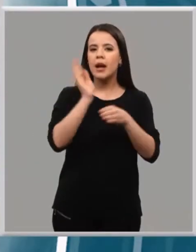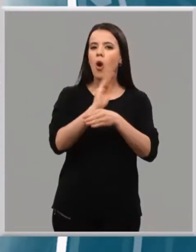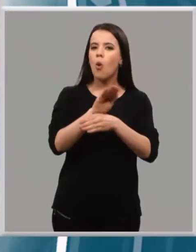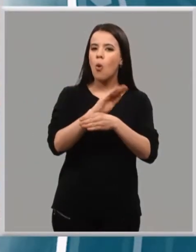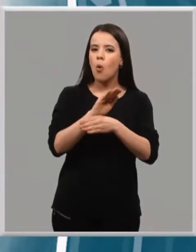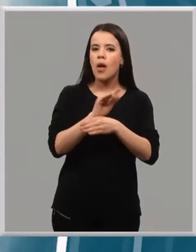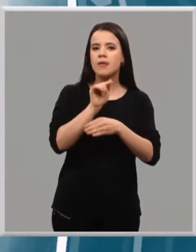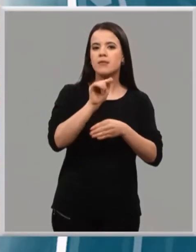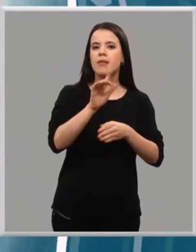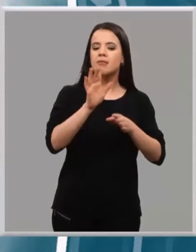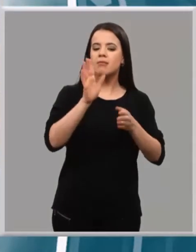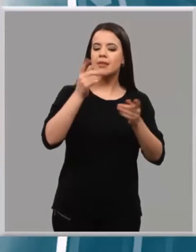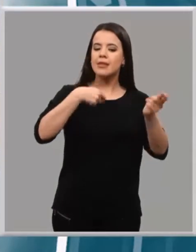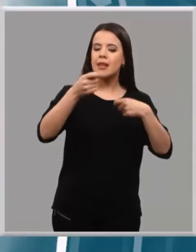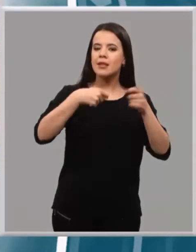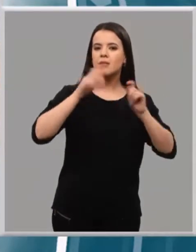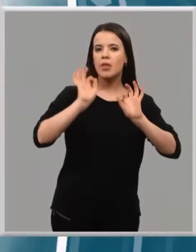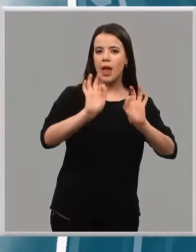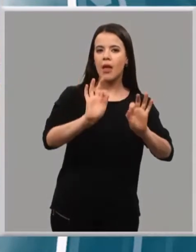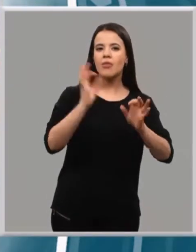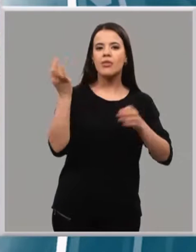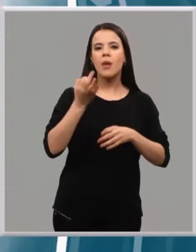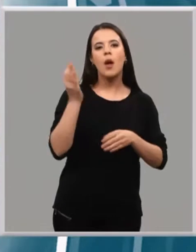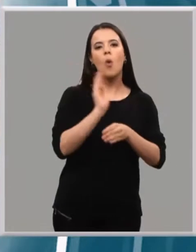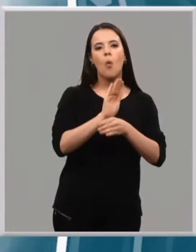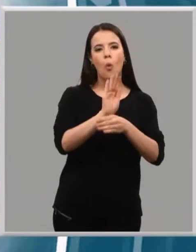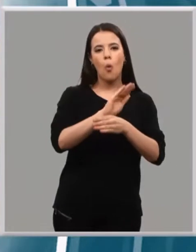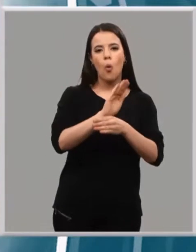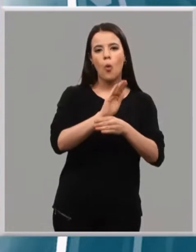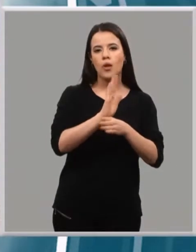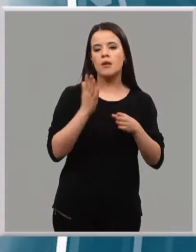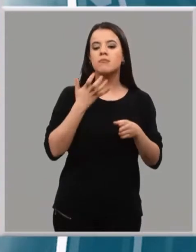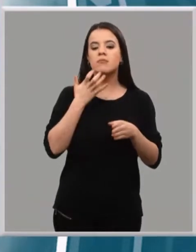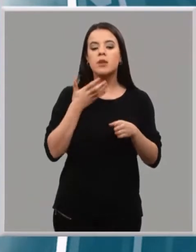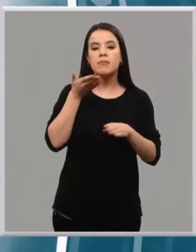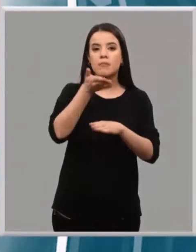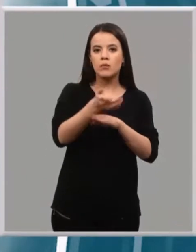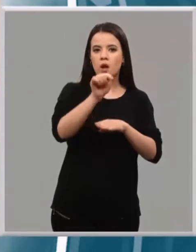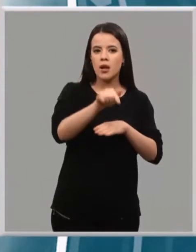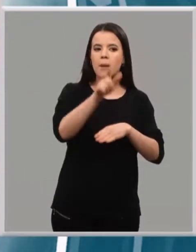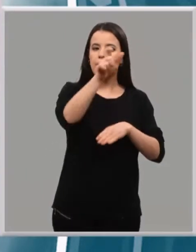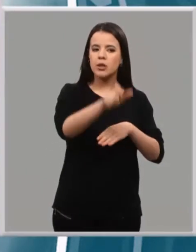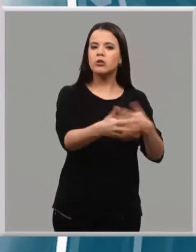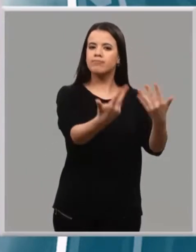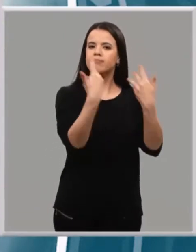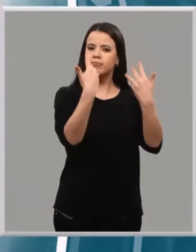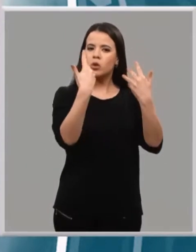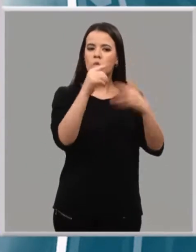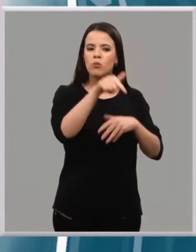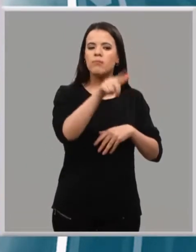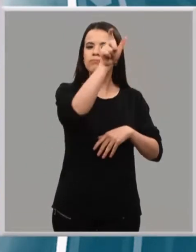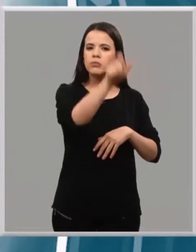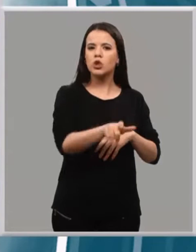local, esas tiendas especializadas que hacen que cuando vayamos, el que esté detrás, el que nos aconseje, sea una persona